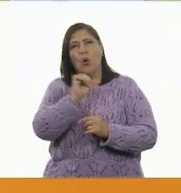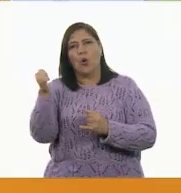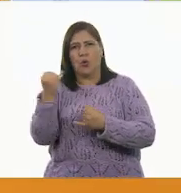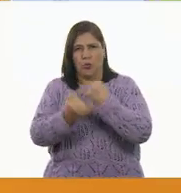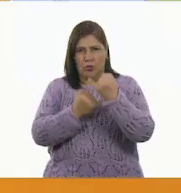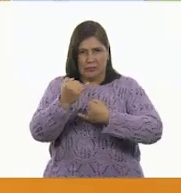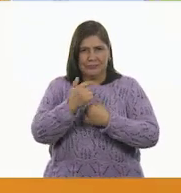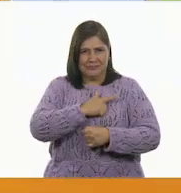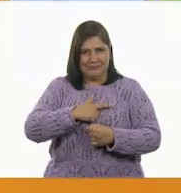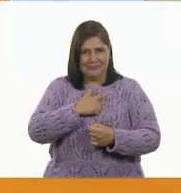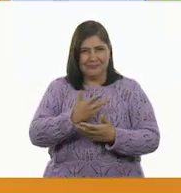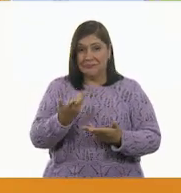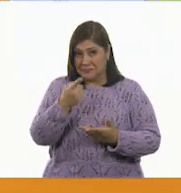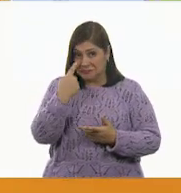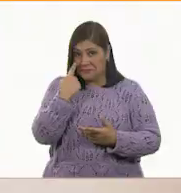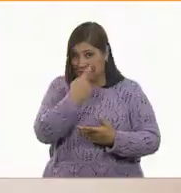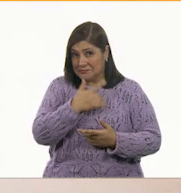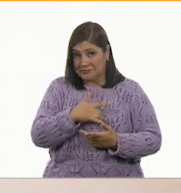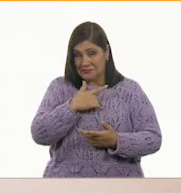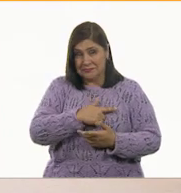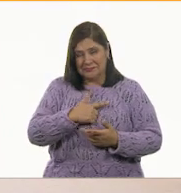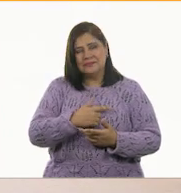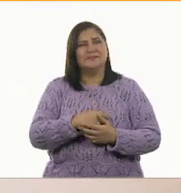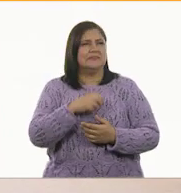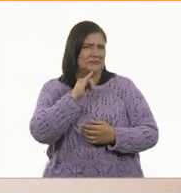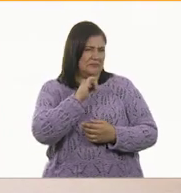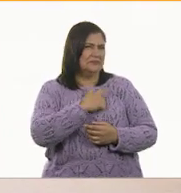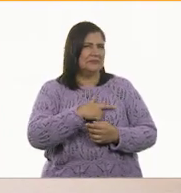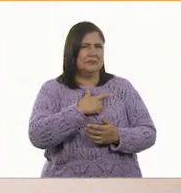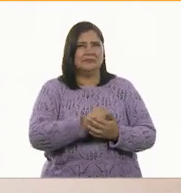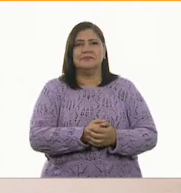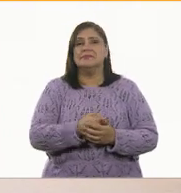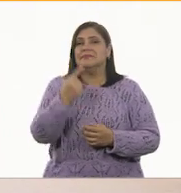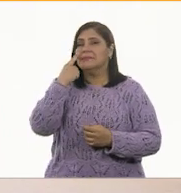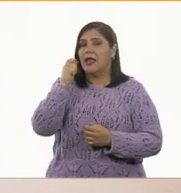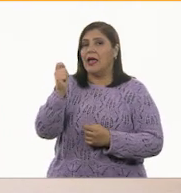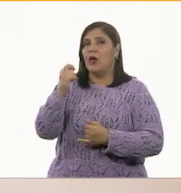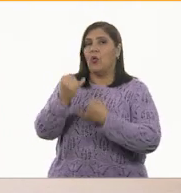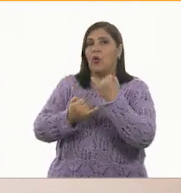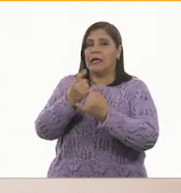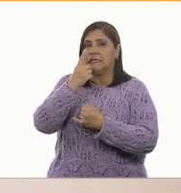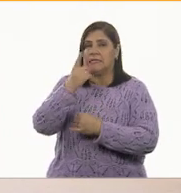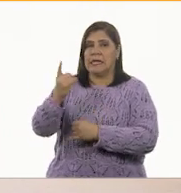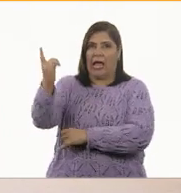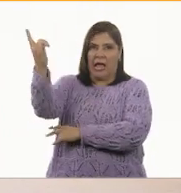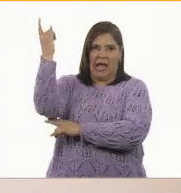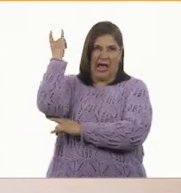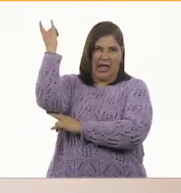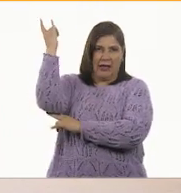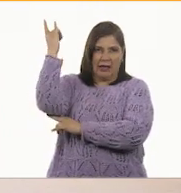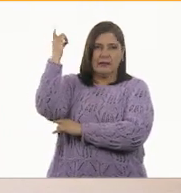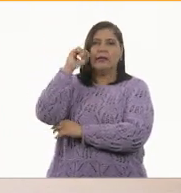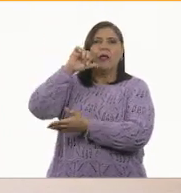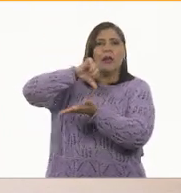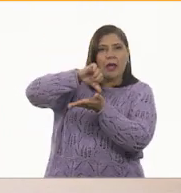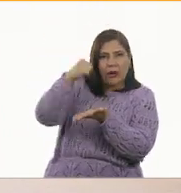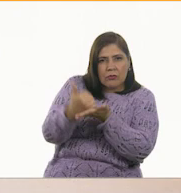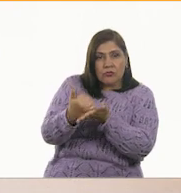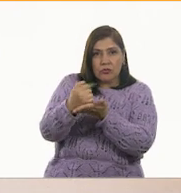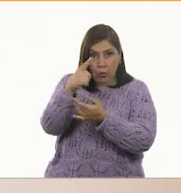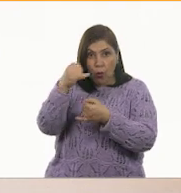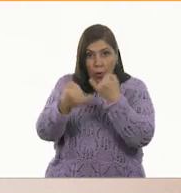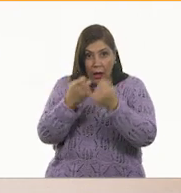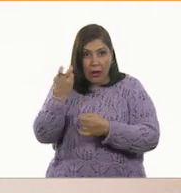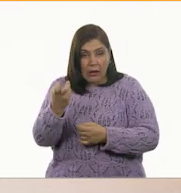¿Te gustaría? Me gustaría. Ok, este juego se llama Gigantes y Enanos. Enanos, sí. ¿Han jugado alguna vez ese juego?